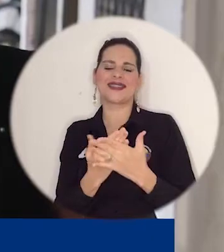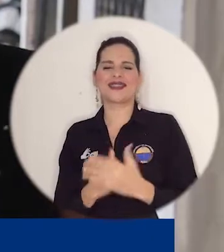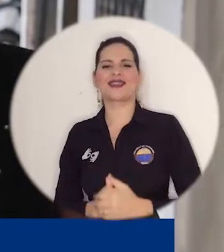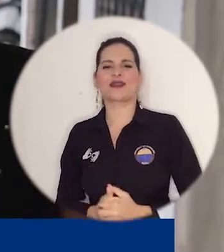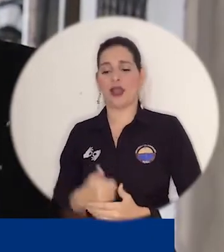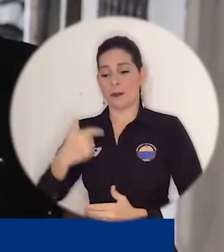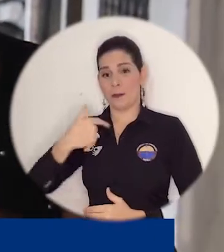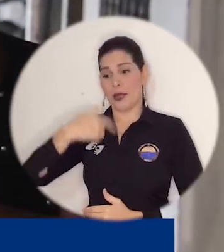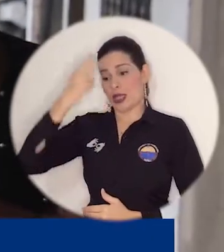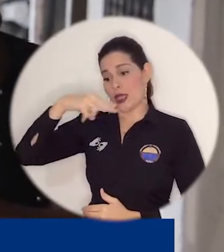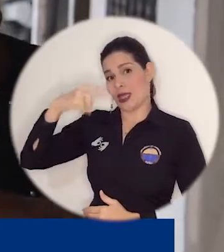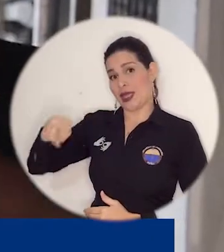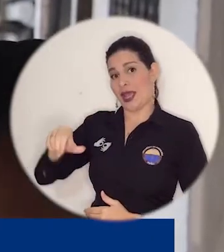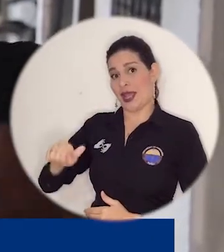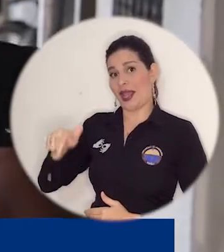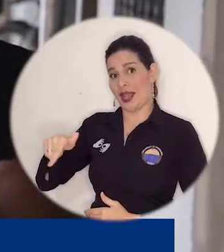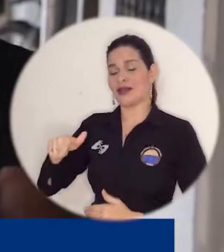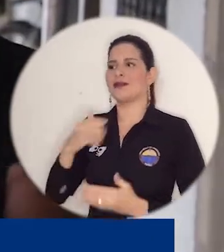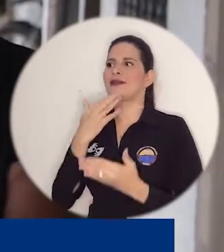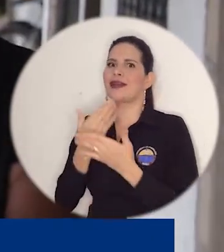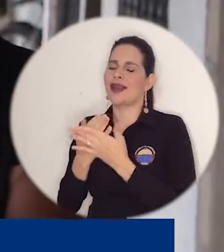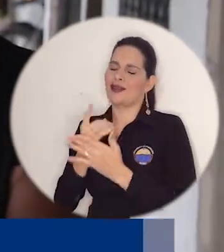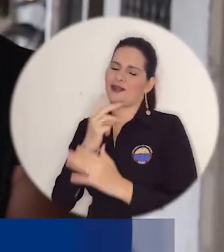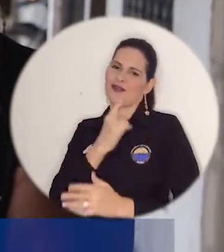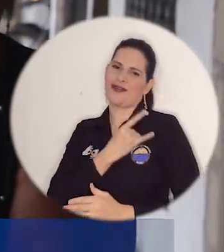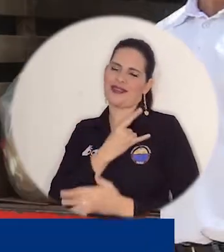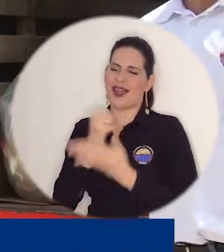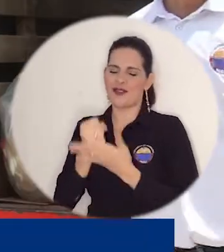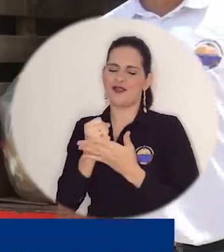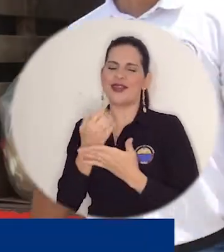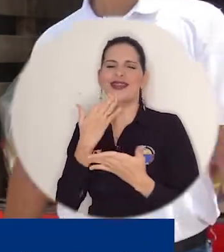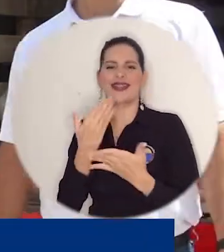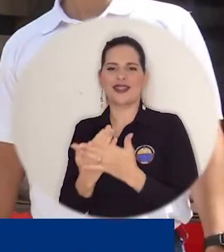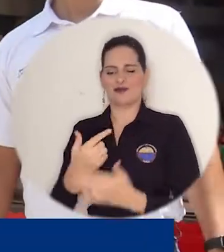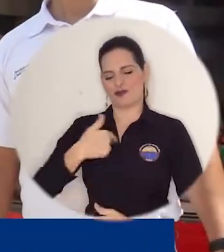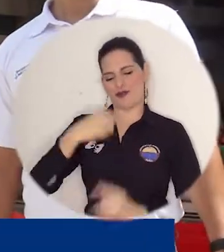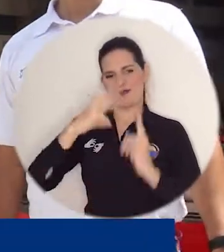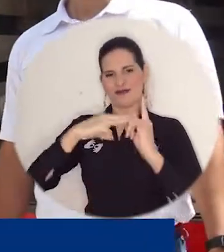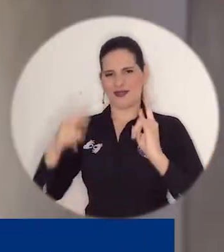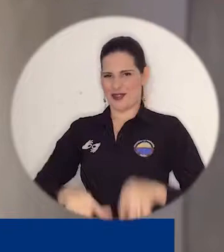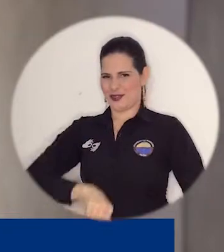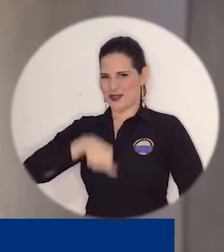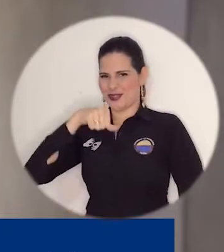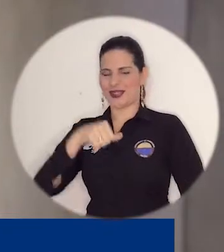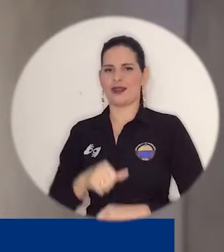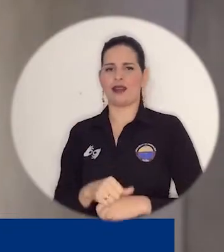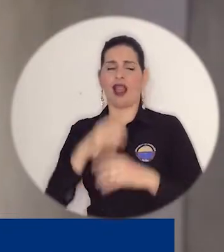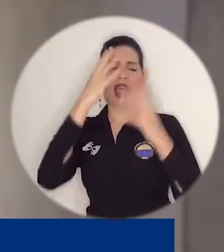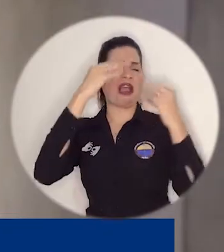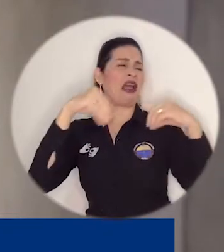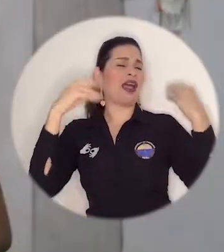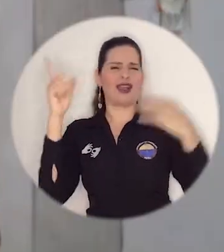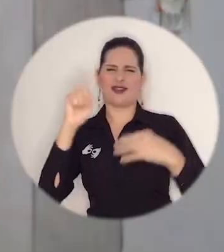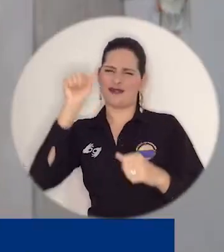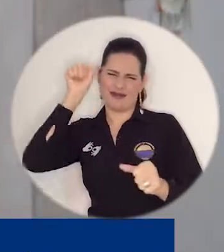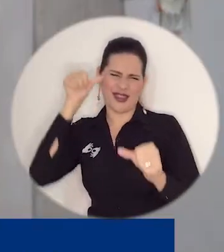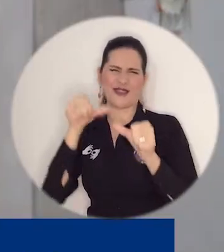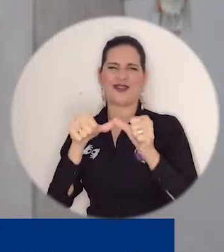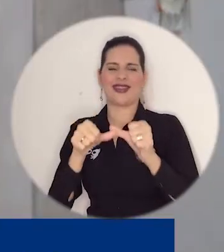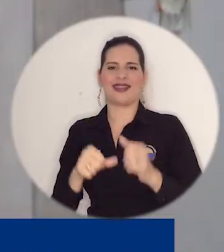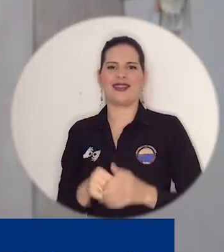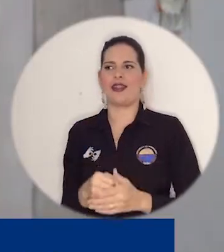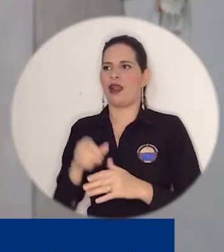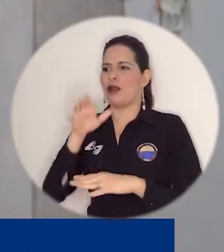A mi nieta me la han ayudado bastante y me siento agradecida con la universidad. Orgullosamente, Unimaldalena. Esto no se nos olvida nunca. Me